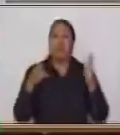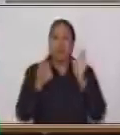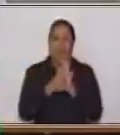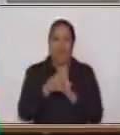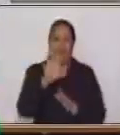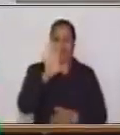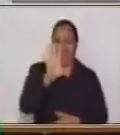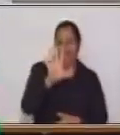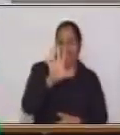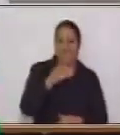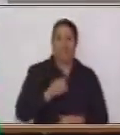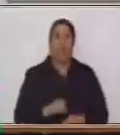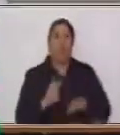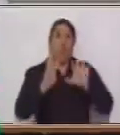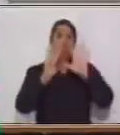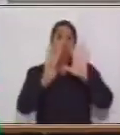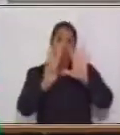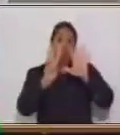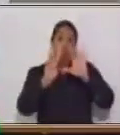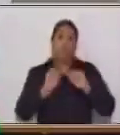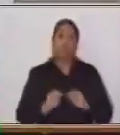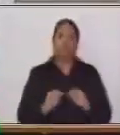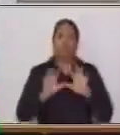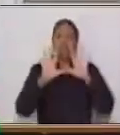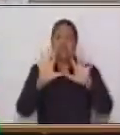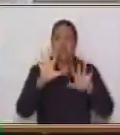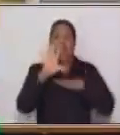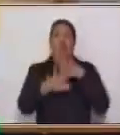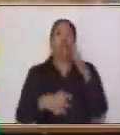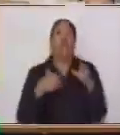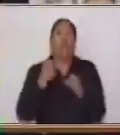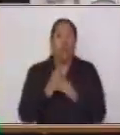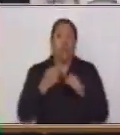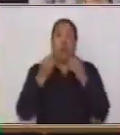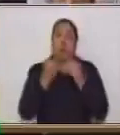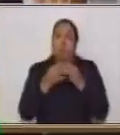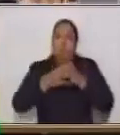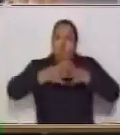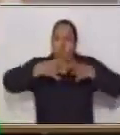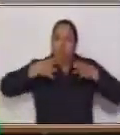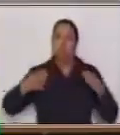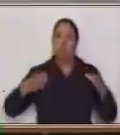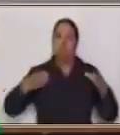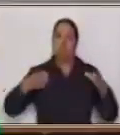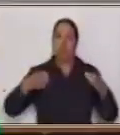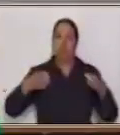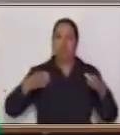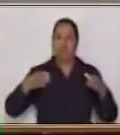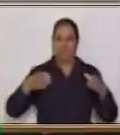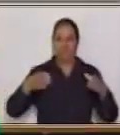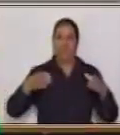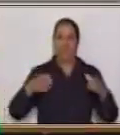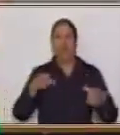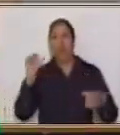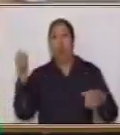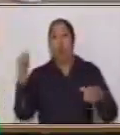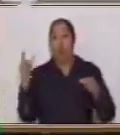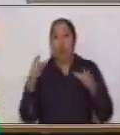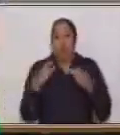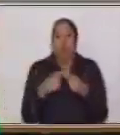ocho, diez años. Porque el tronco es más grueso que estos que están a la par.